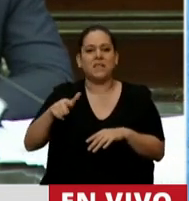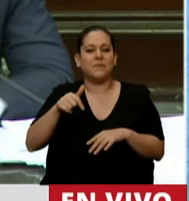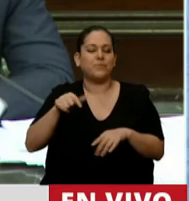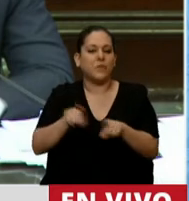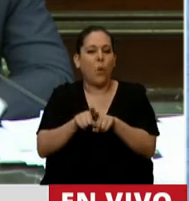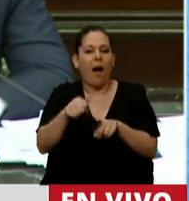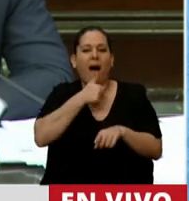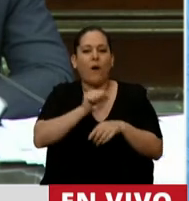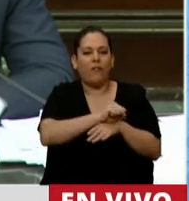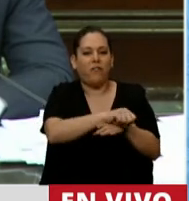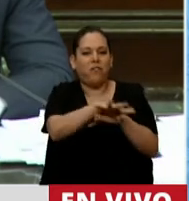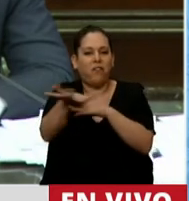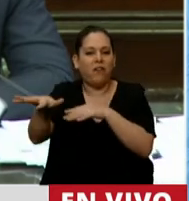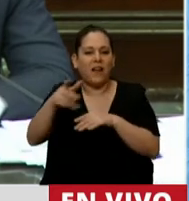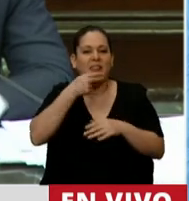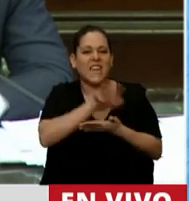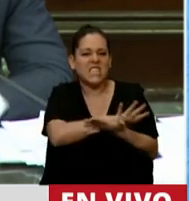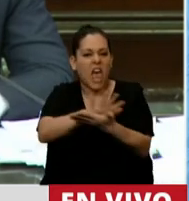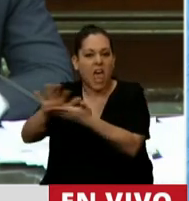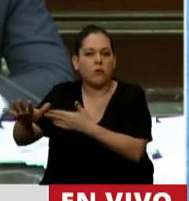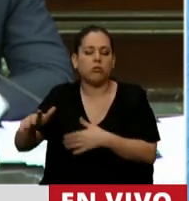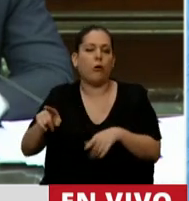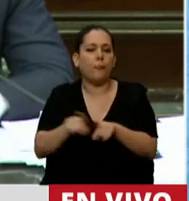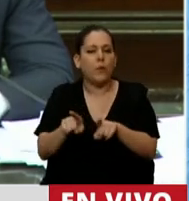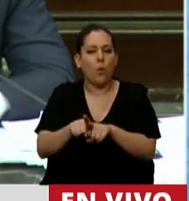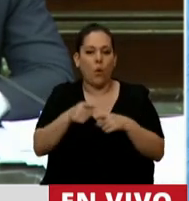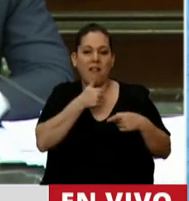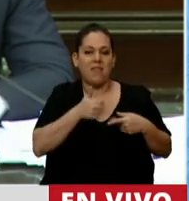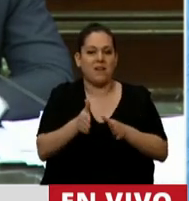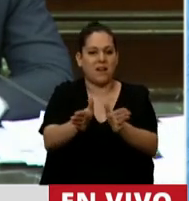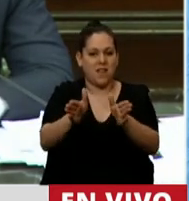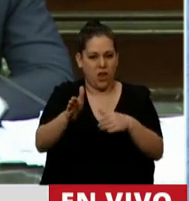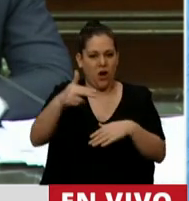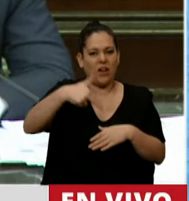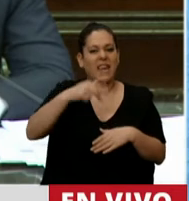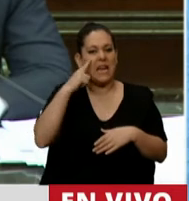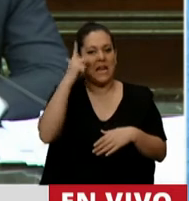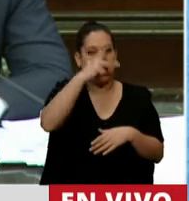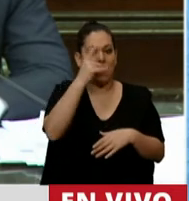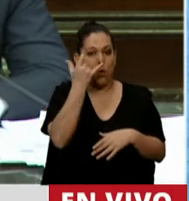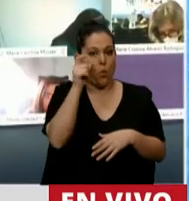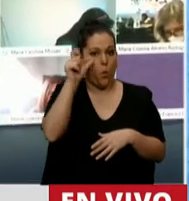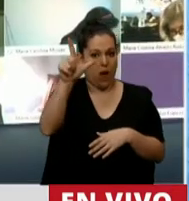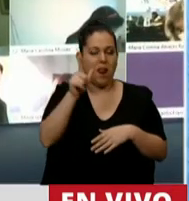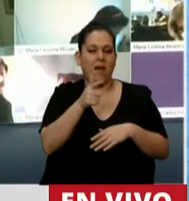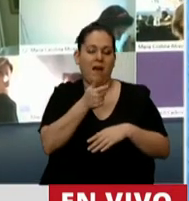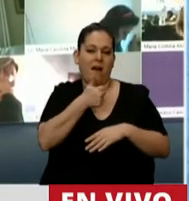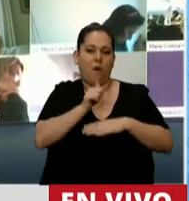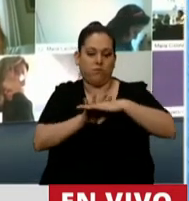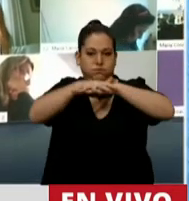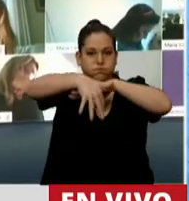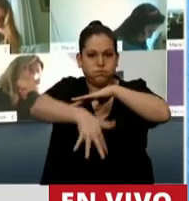sistema de diques. Parte de ese sistema de diques es el sistema de los niveles sobre el río Atuel. Y esas represas generan